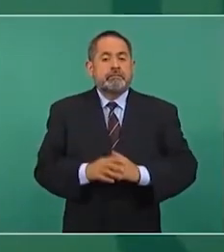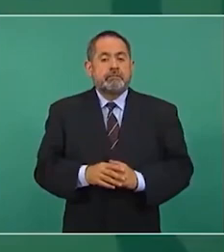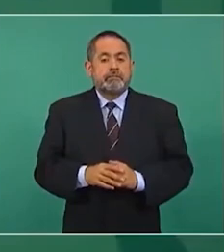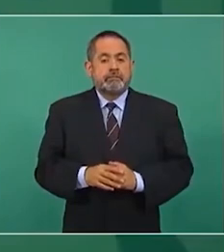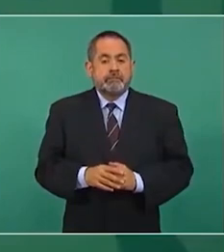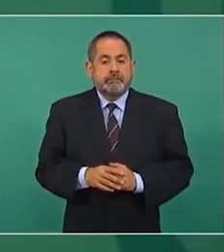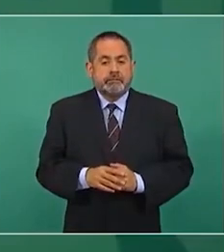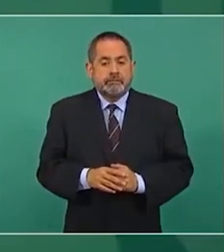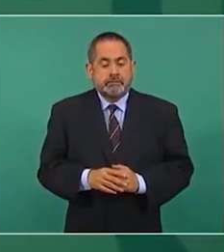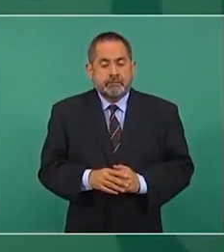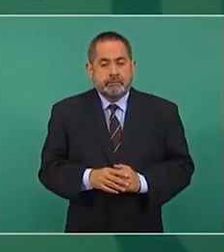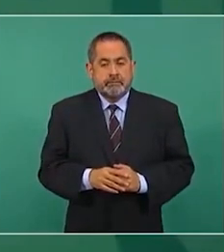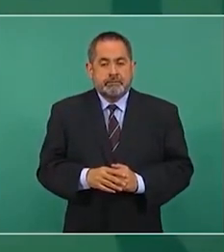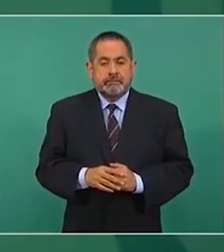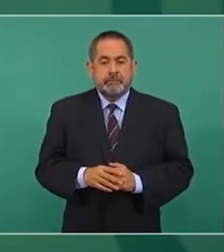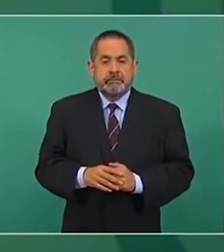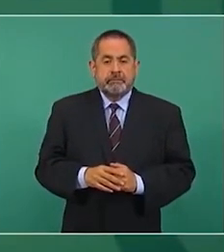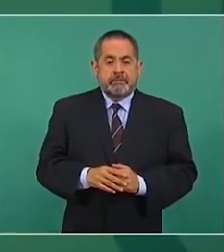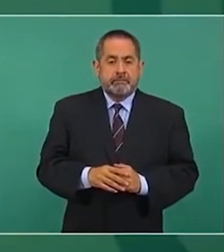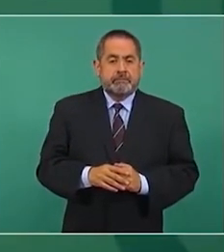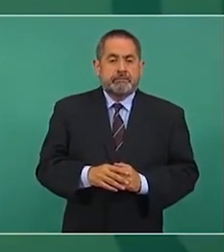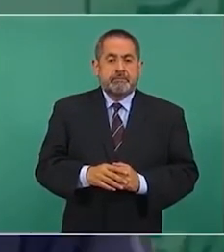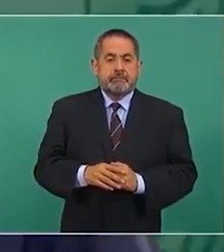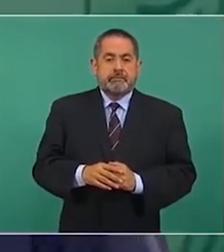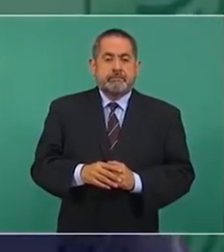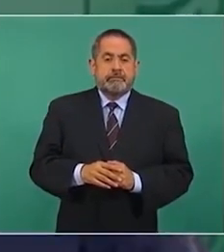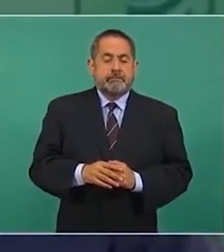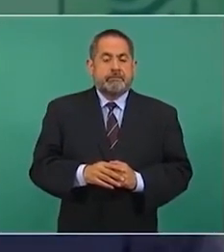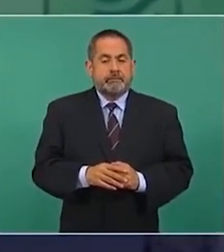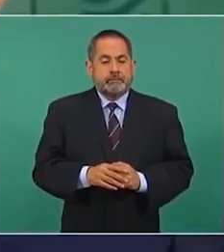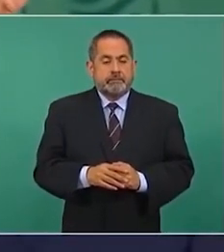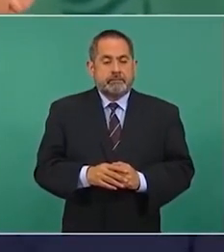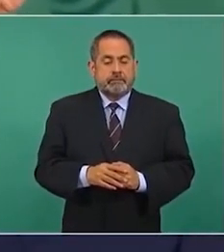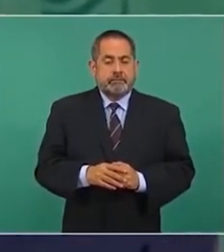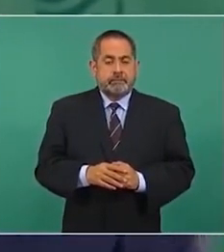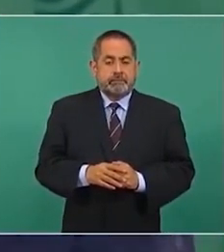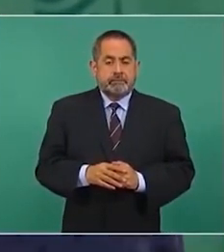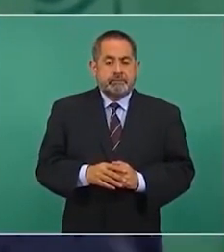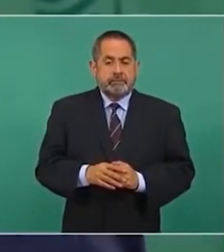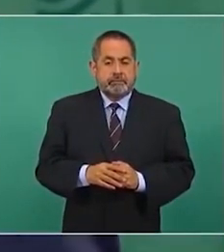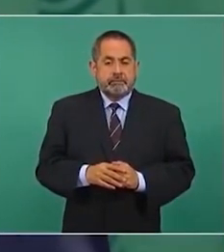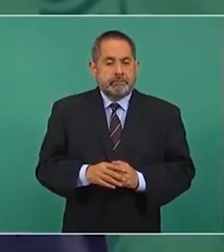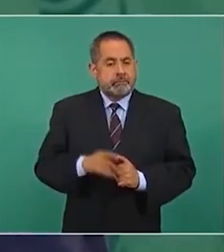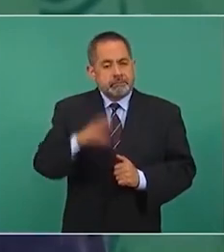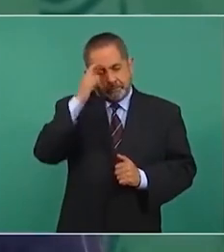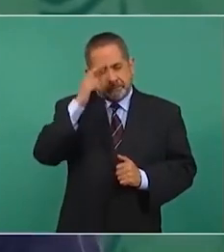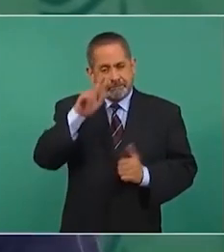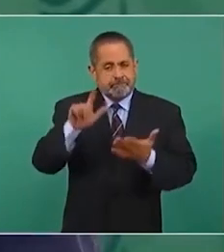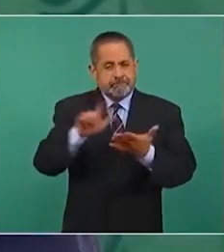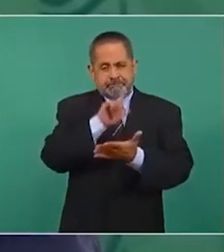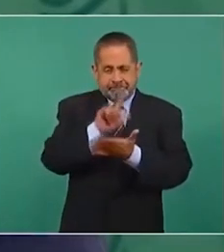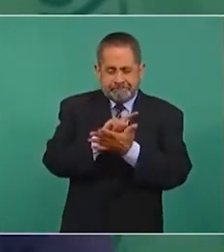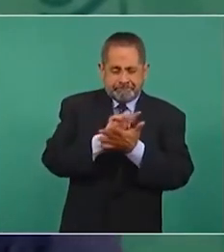la reforma energética